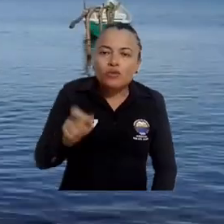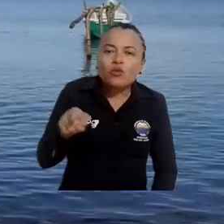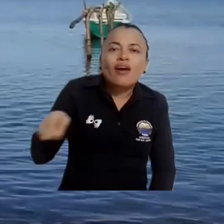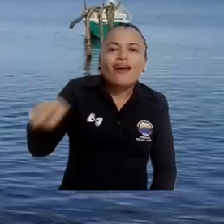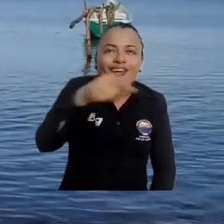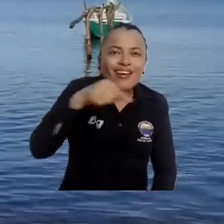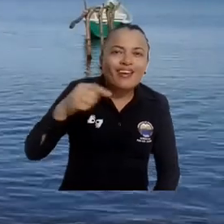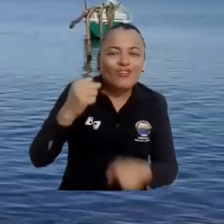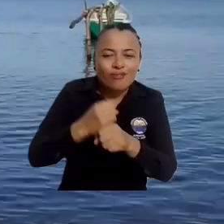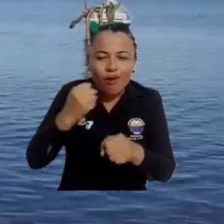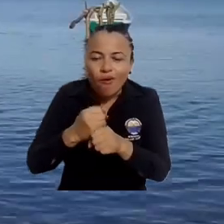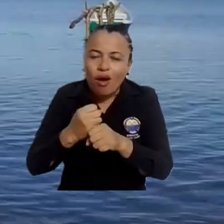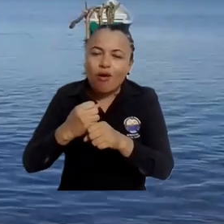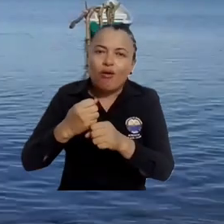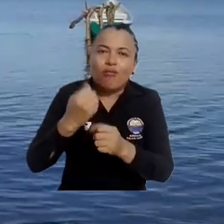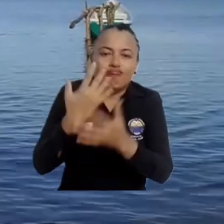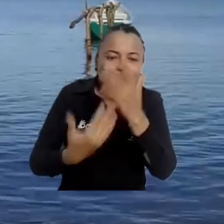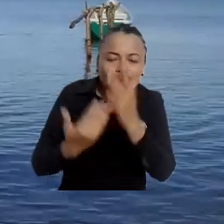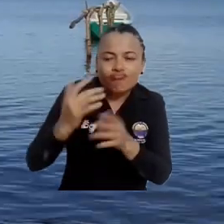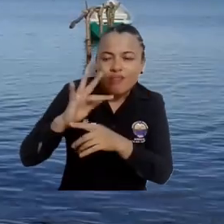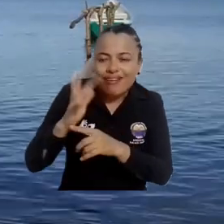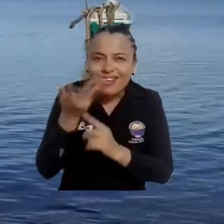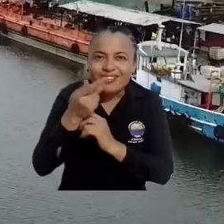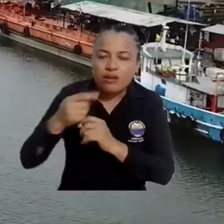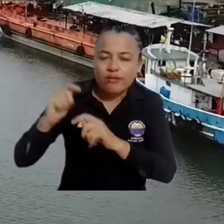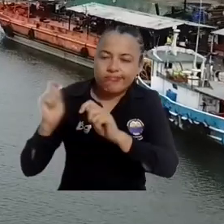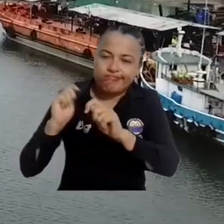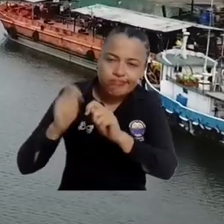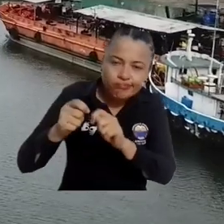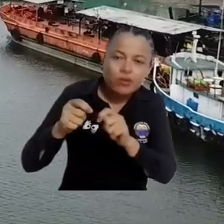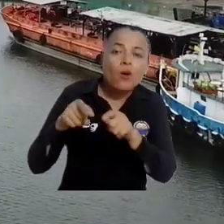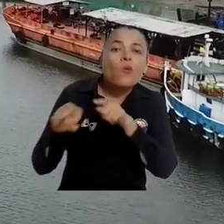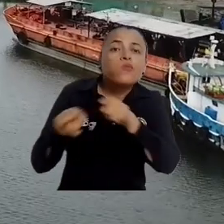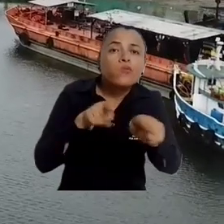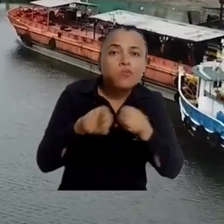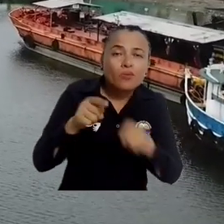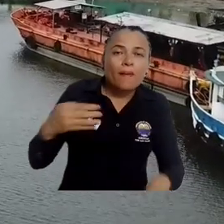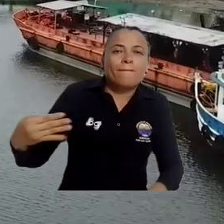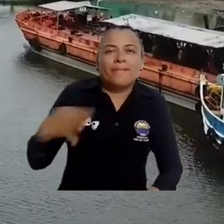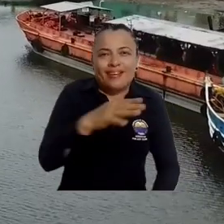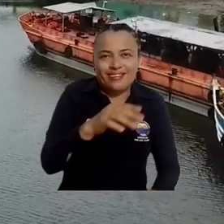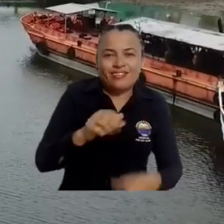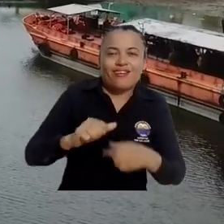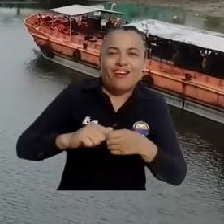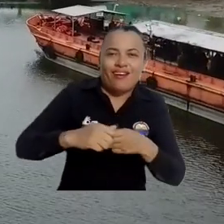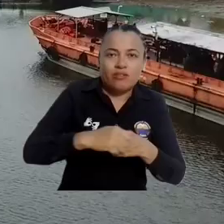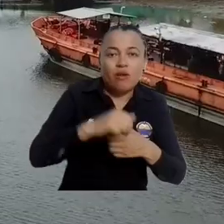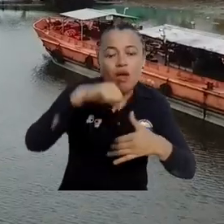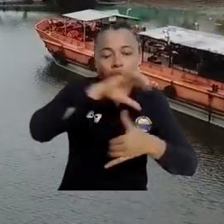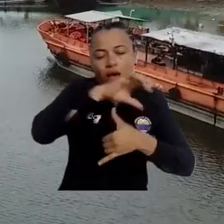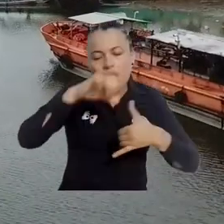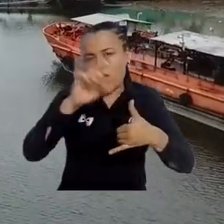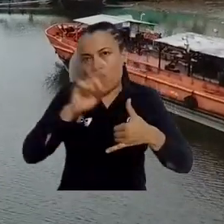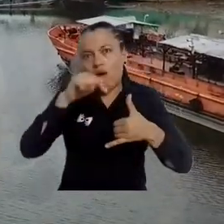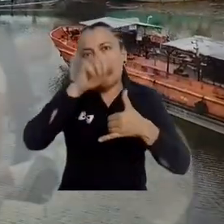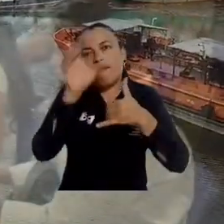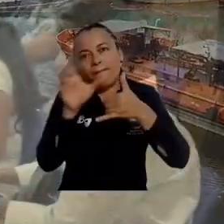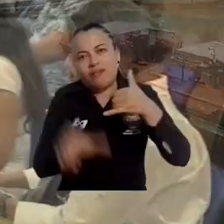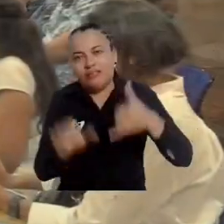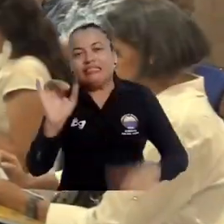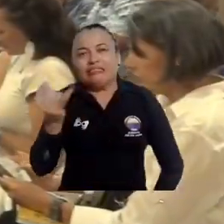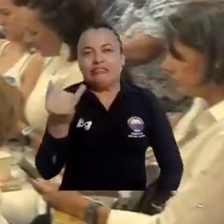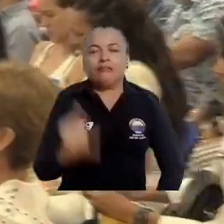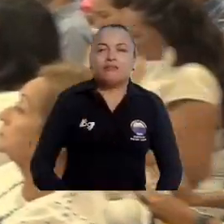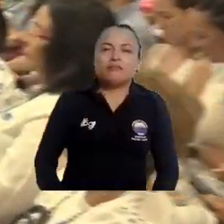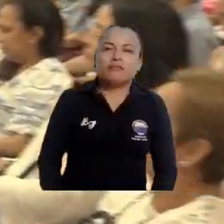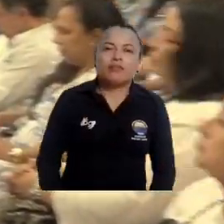hacen también a través de los pescadores artesanales. Ellos están pescando atún, si bien no aquí en el Caribe, lo están haciendo en el Pacífico.